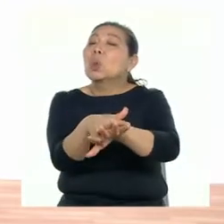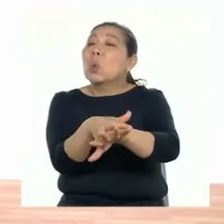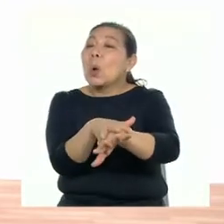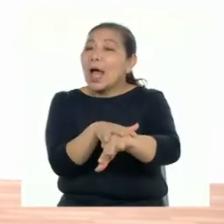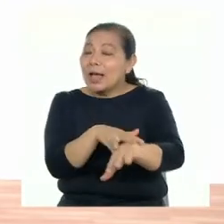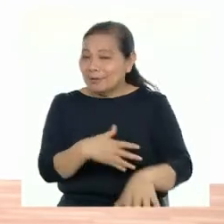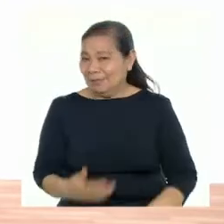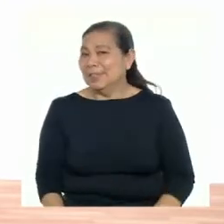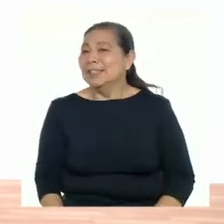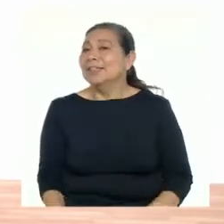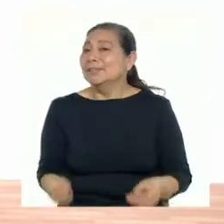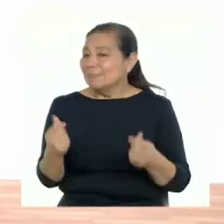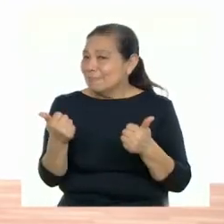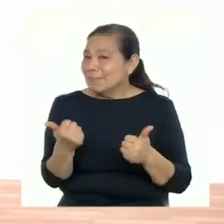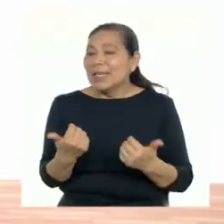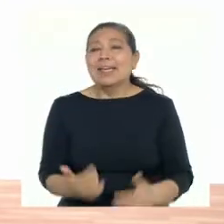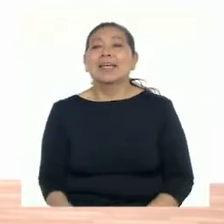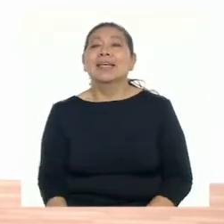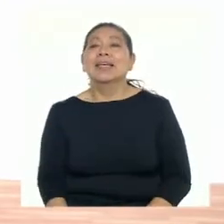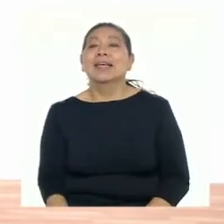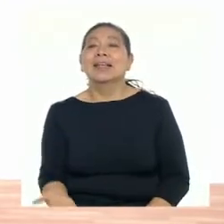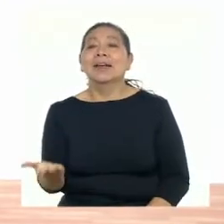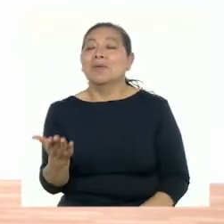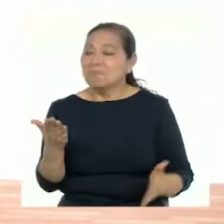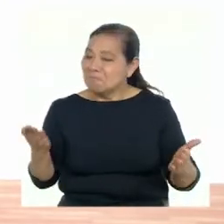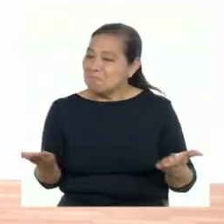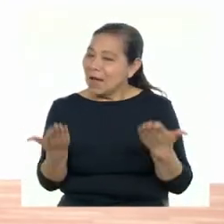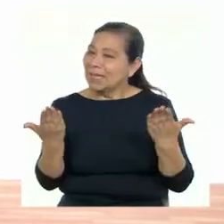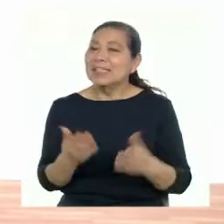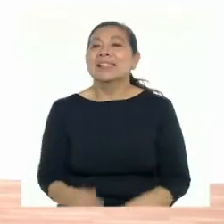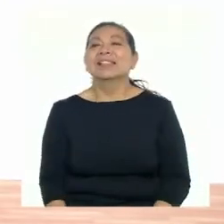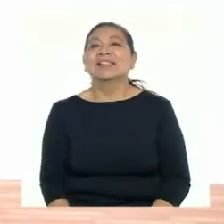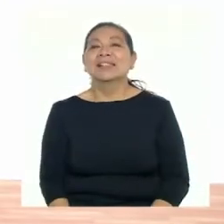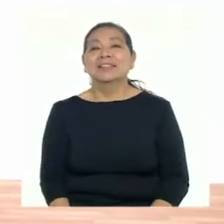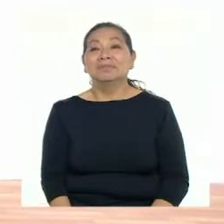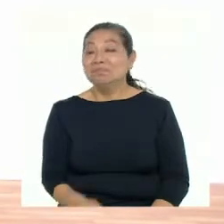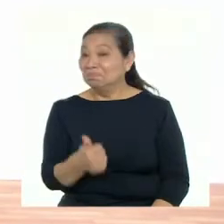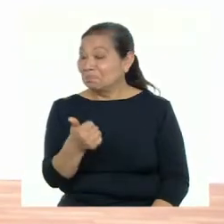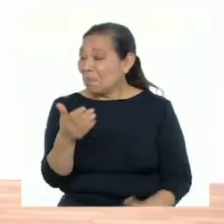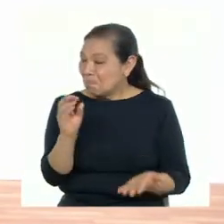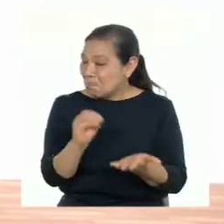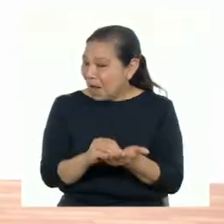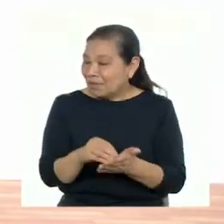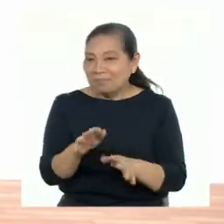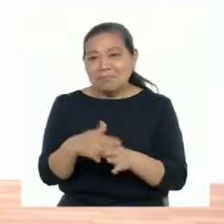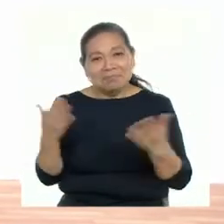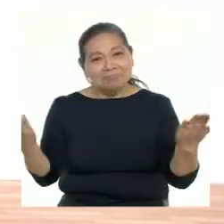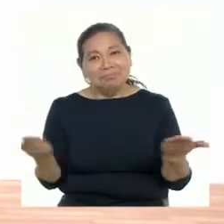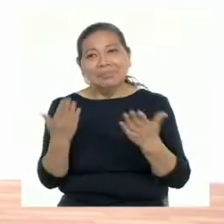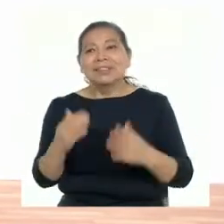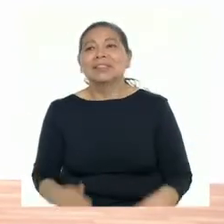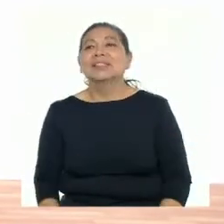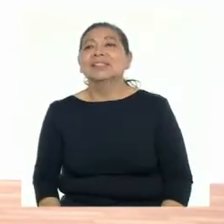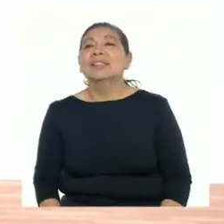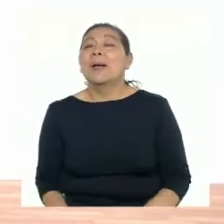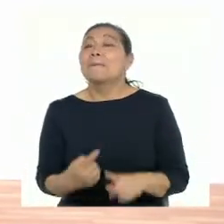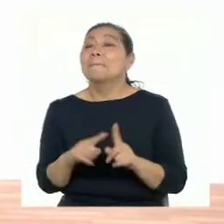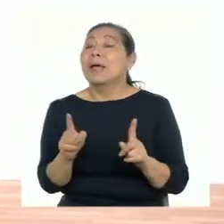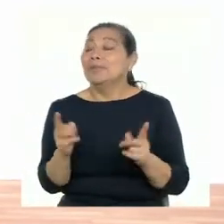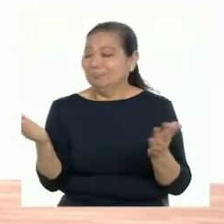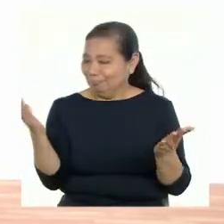¡Bien! Ahora le vamos a poner un poco más de intensidad. ¿Ok? Más de intensidad. ¡Arriba! ¡Anda!